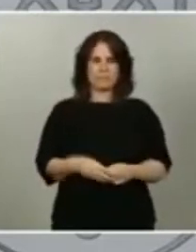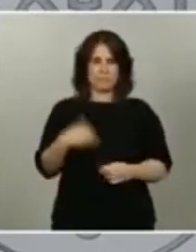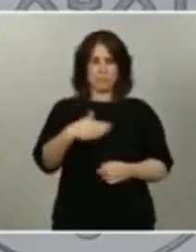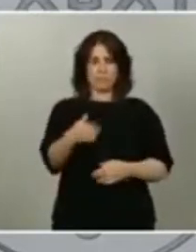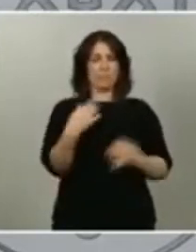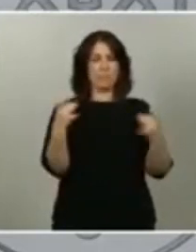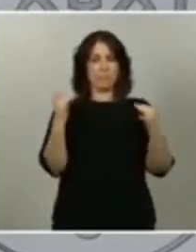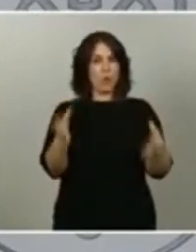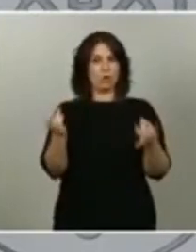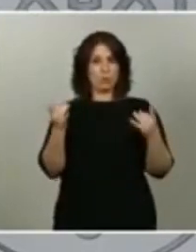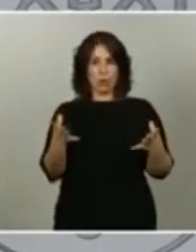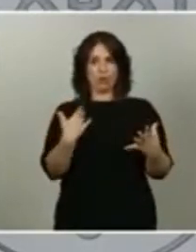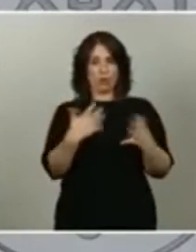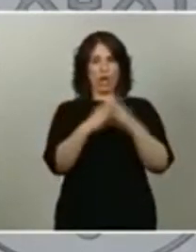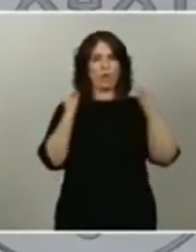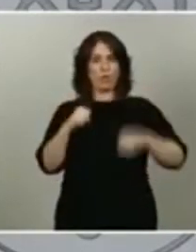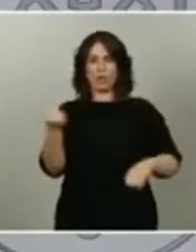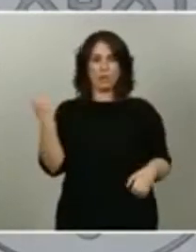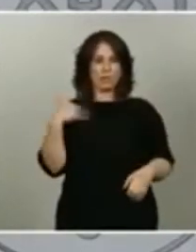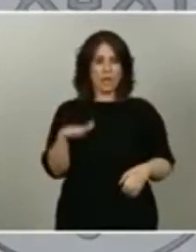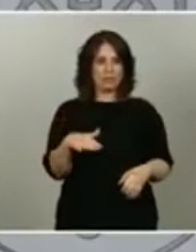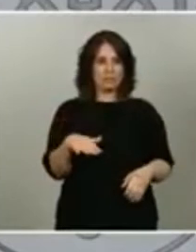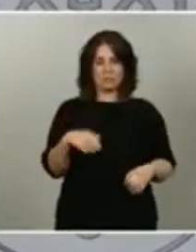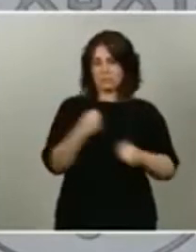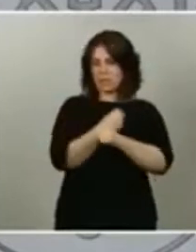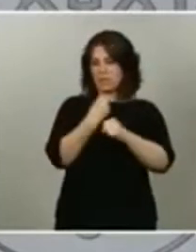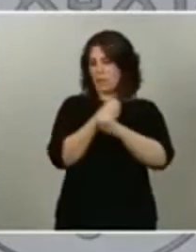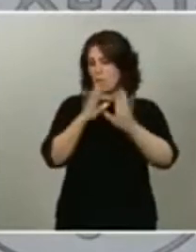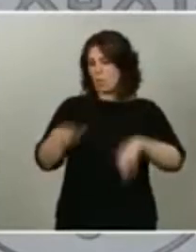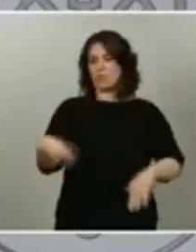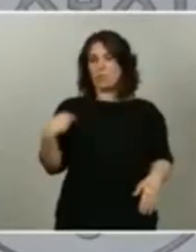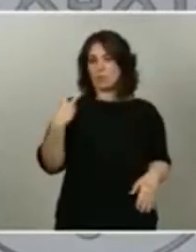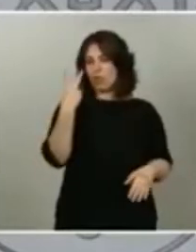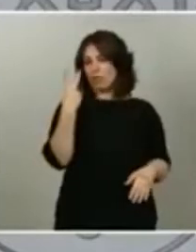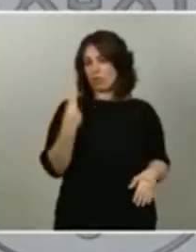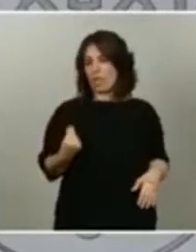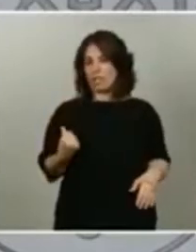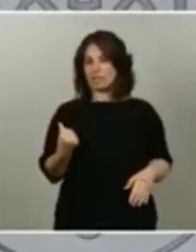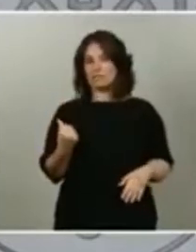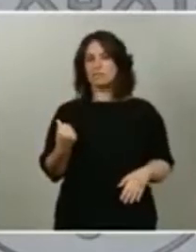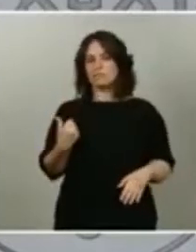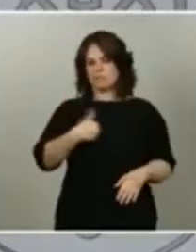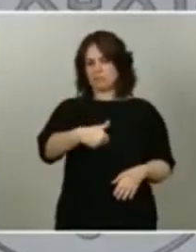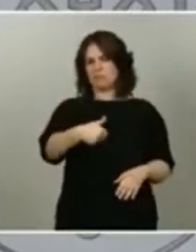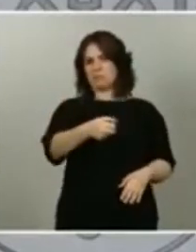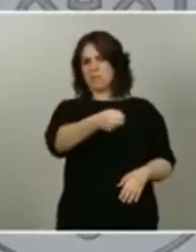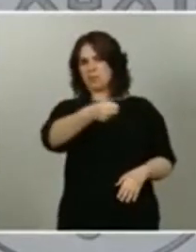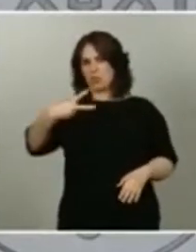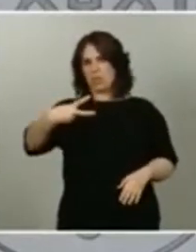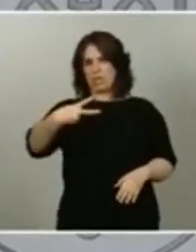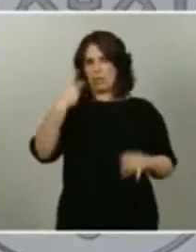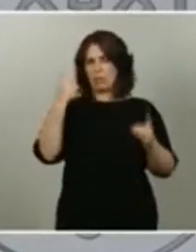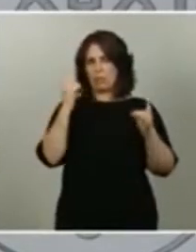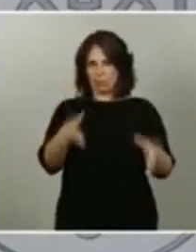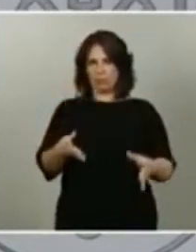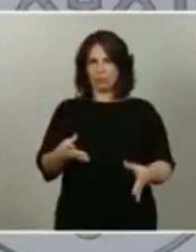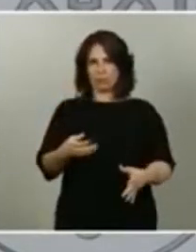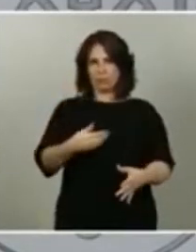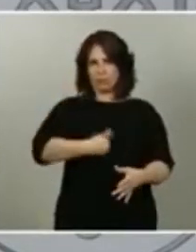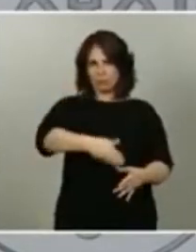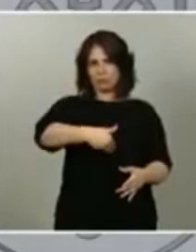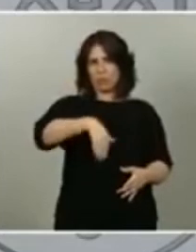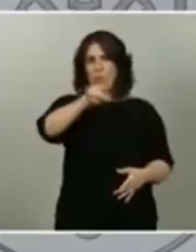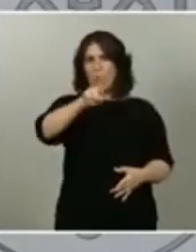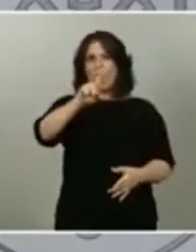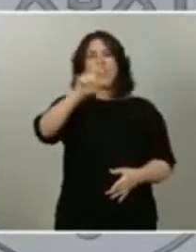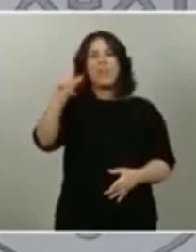ese trabajo continuado de estas últimas 48 horas pueda dar fruto, sobre todo antes de que llegue el día 1 de julio,